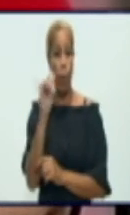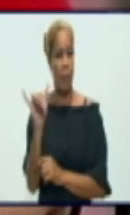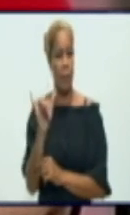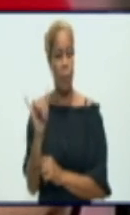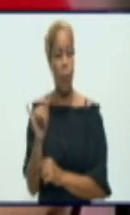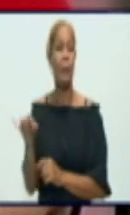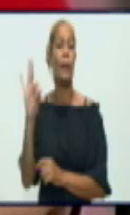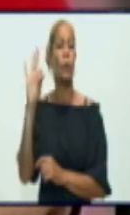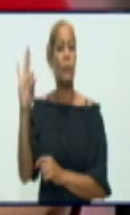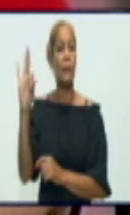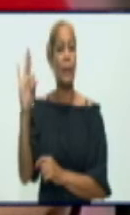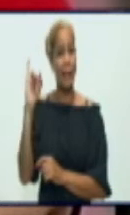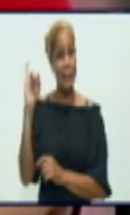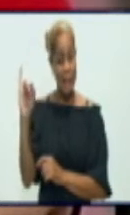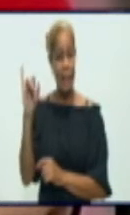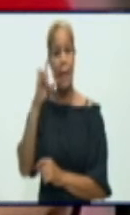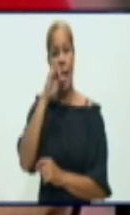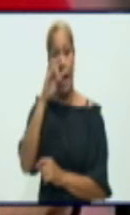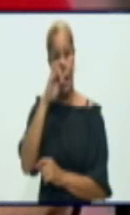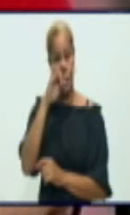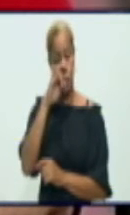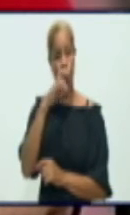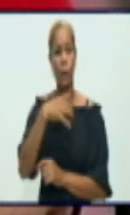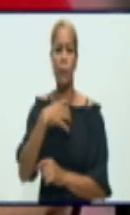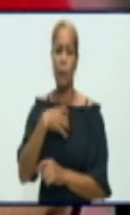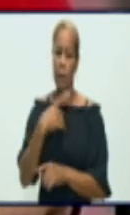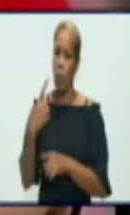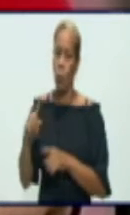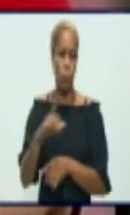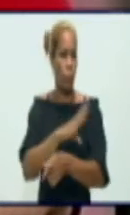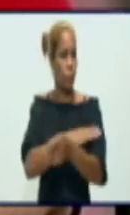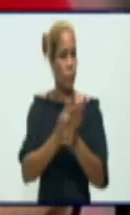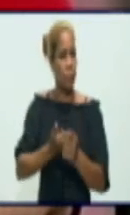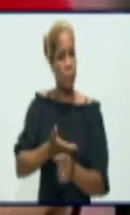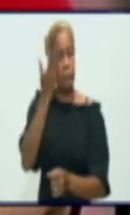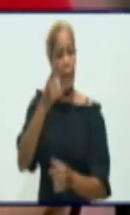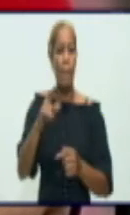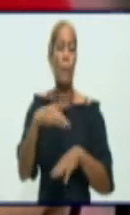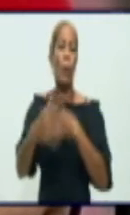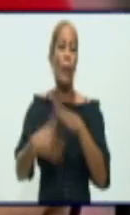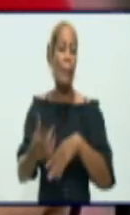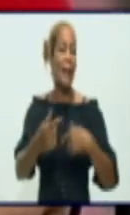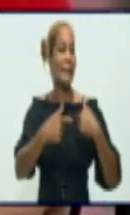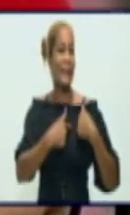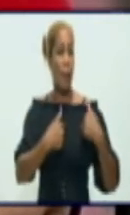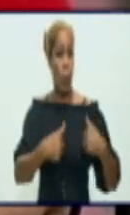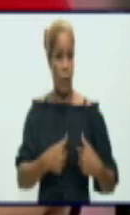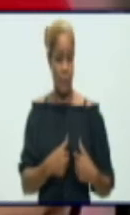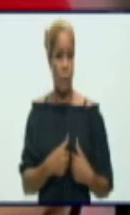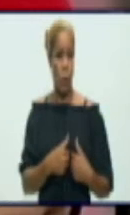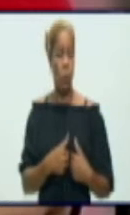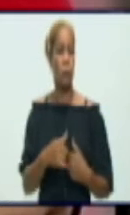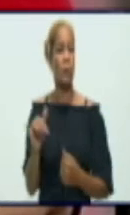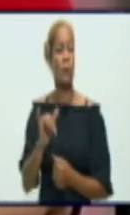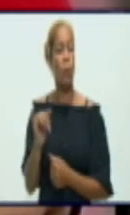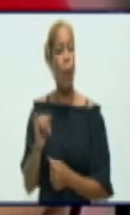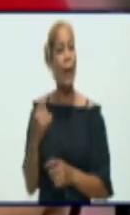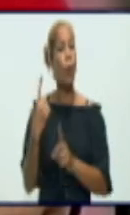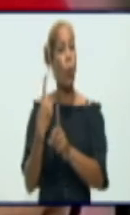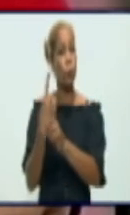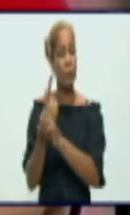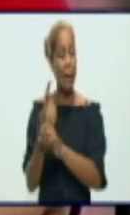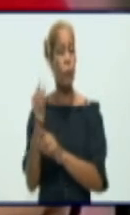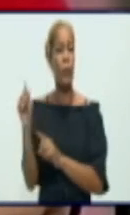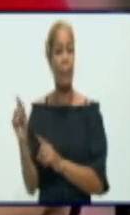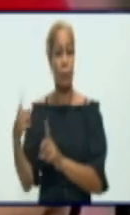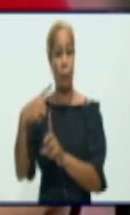de 86 años de edad, con antecedentes de ser hipertenso, diabético, cardiópata, este paciente también, en contacto de caso